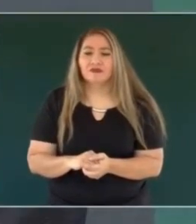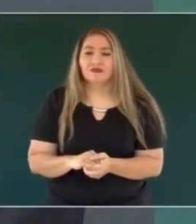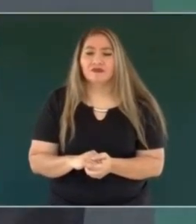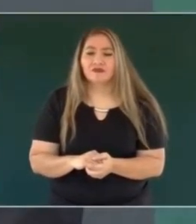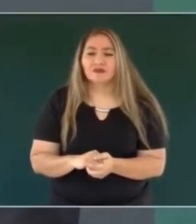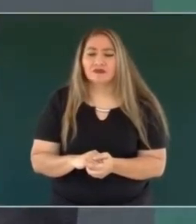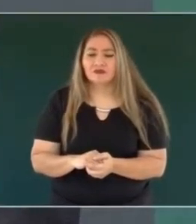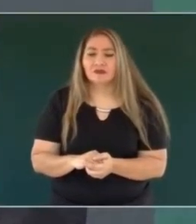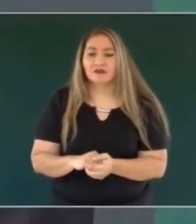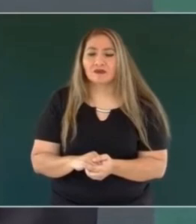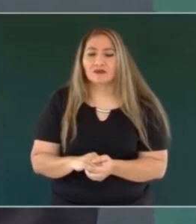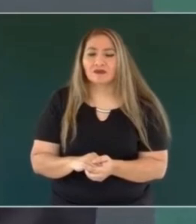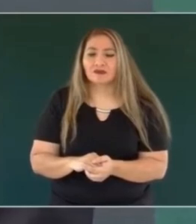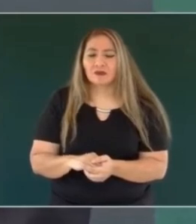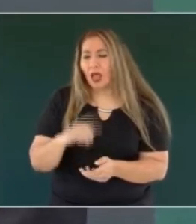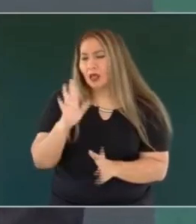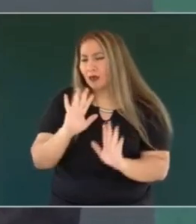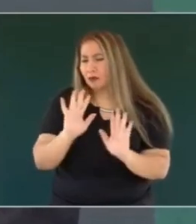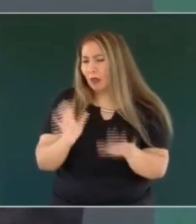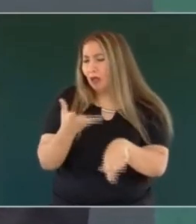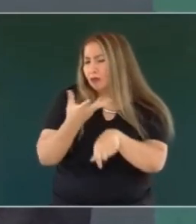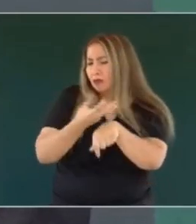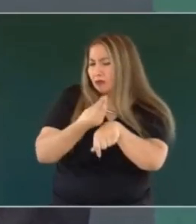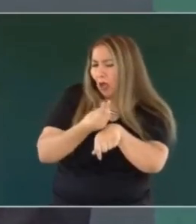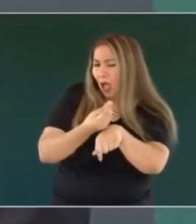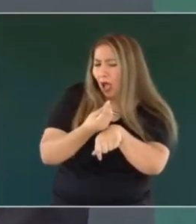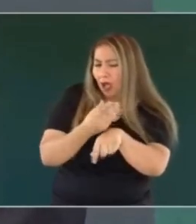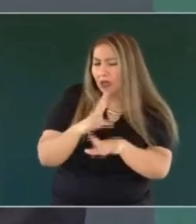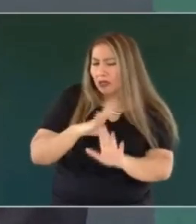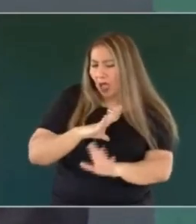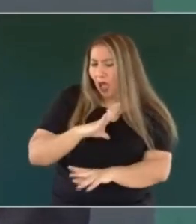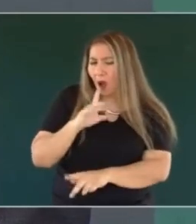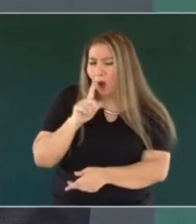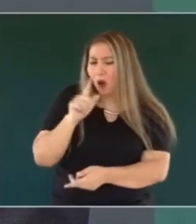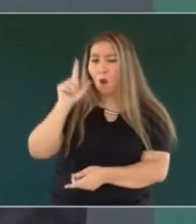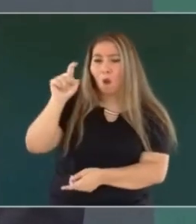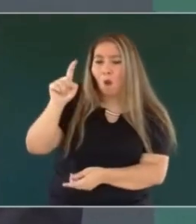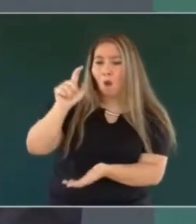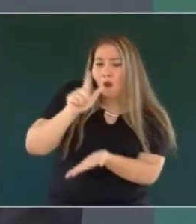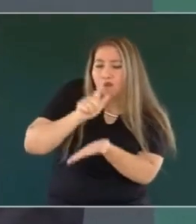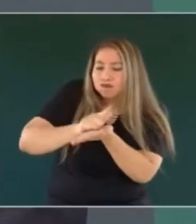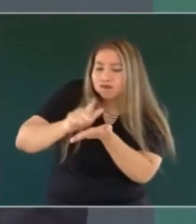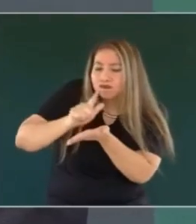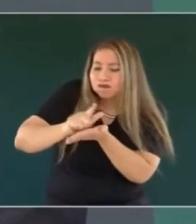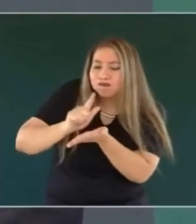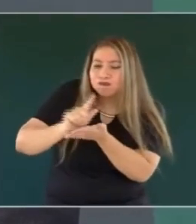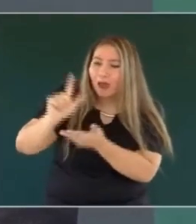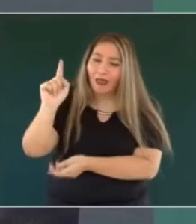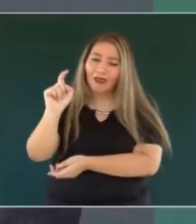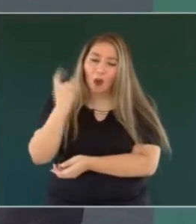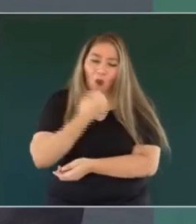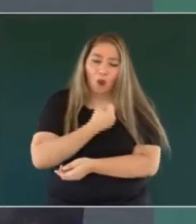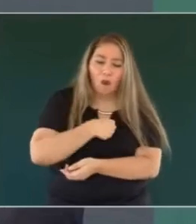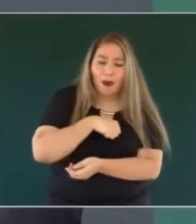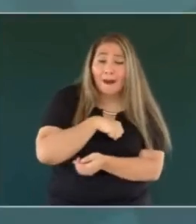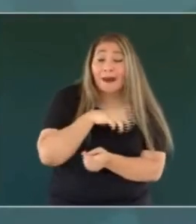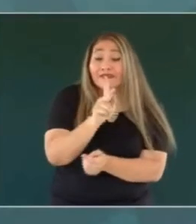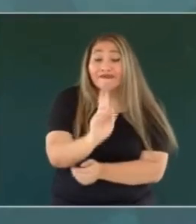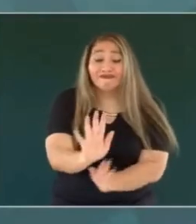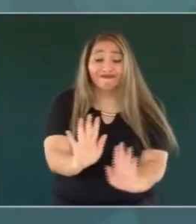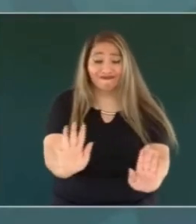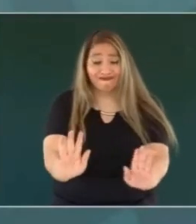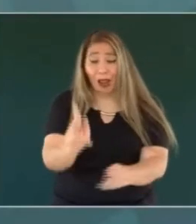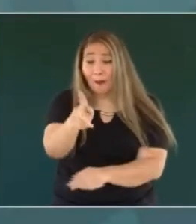resolver el que haya agua limpia, agua saludable. Pero necesitamos